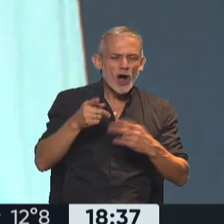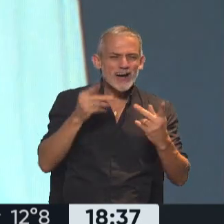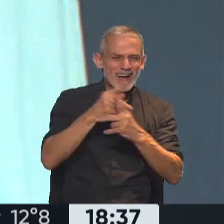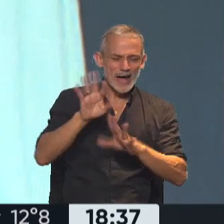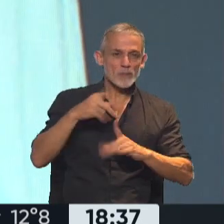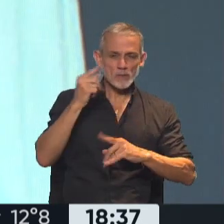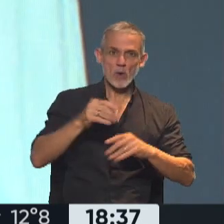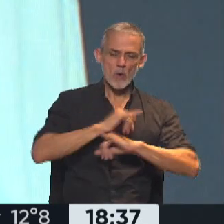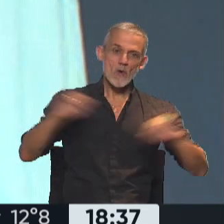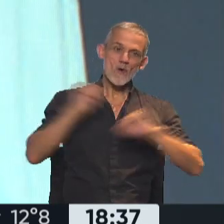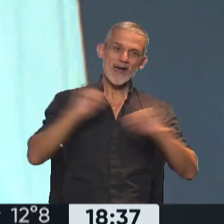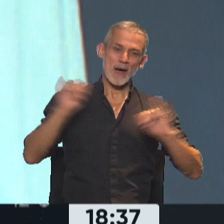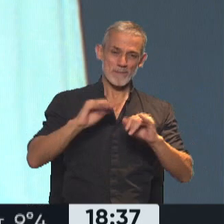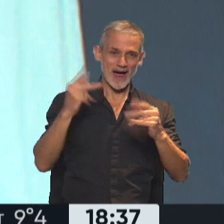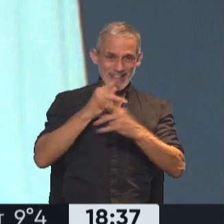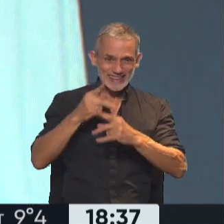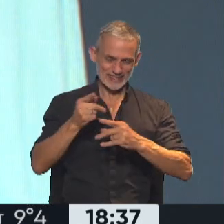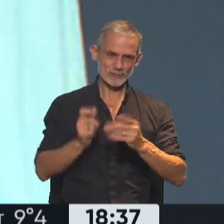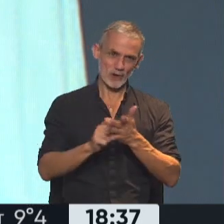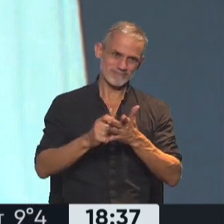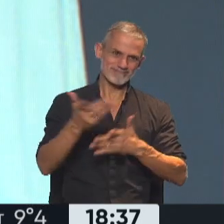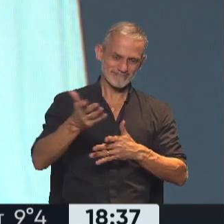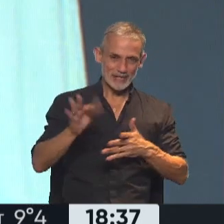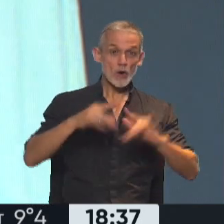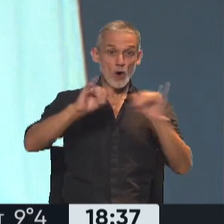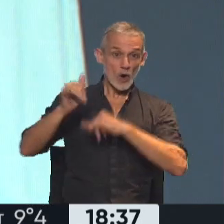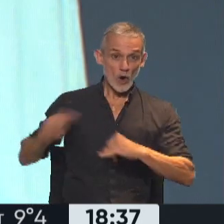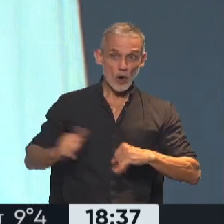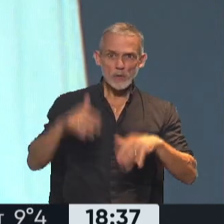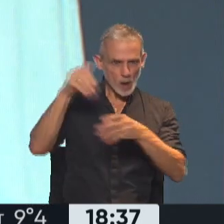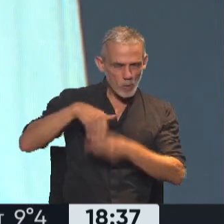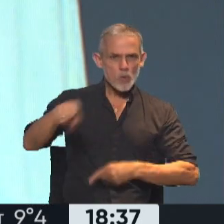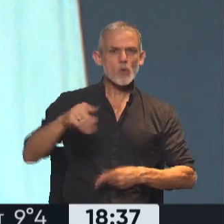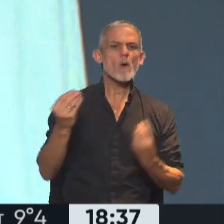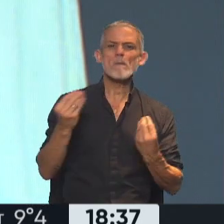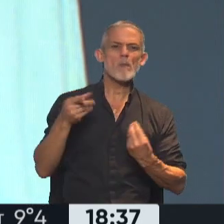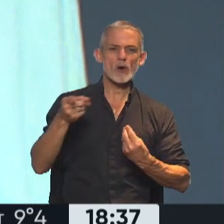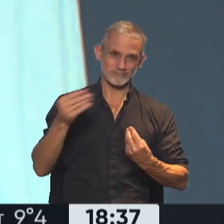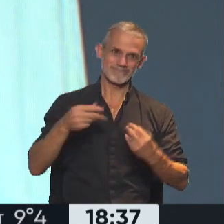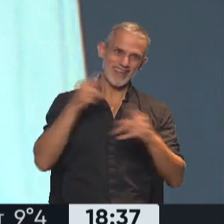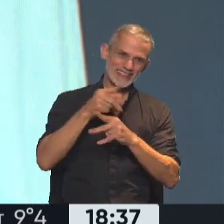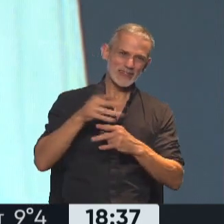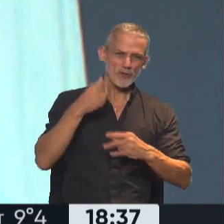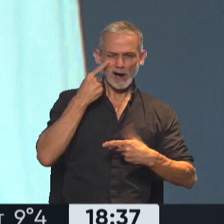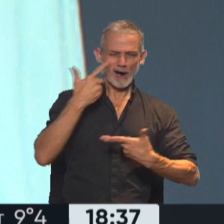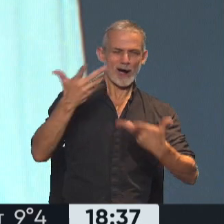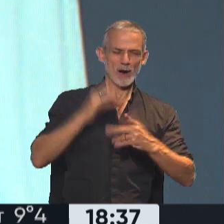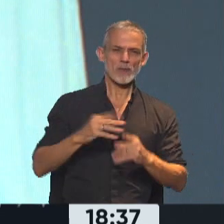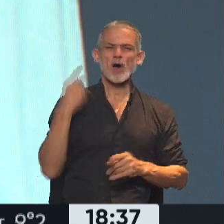hizo mucha campaña en redes sociales, de hecho parte de la juventud lo ha apoyado justamente por esta cuestión que también se conoce un poco como